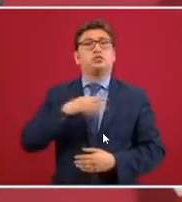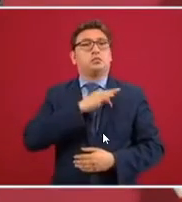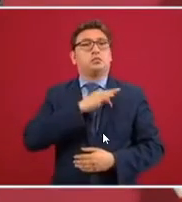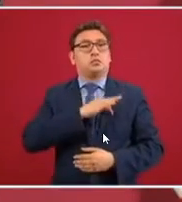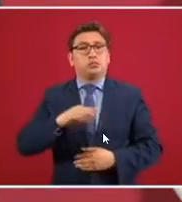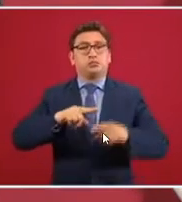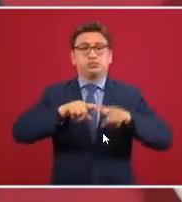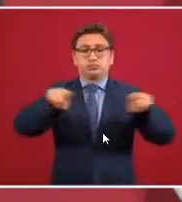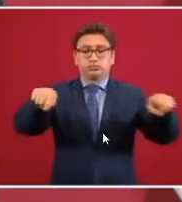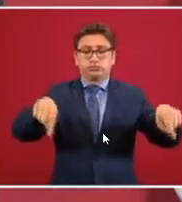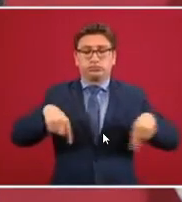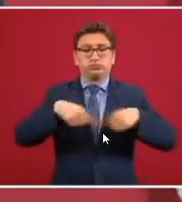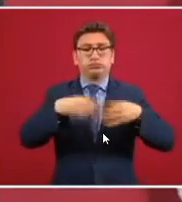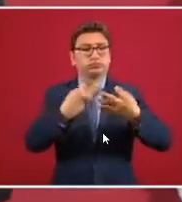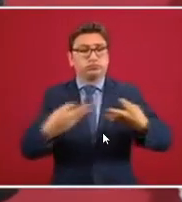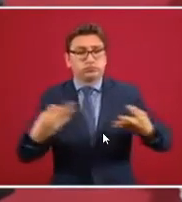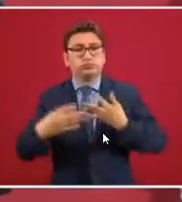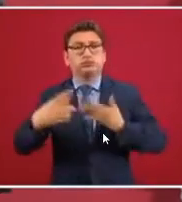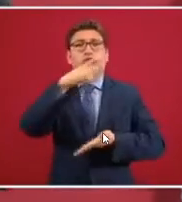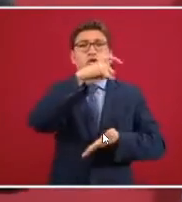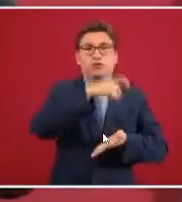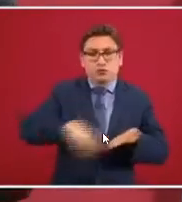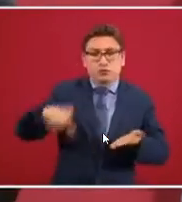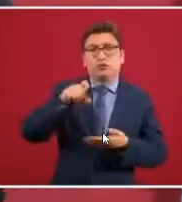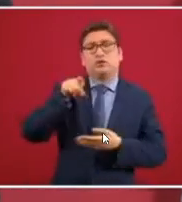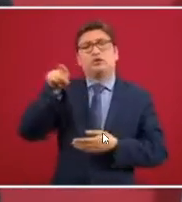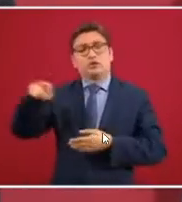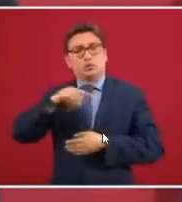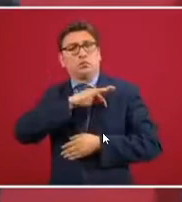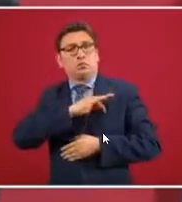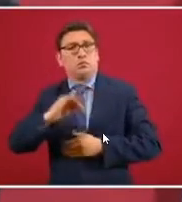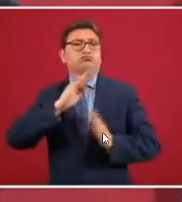y empezar a hacer su casa?